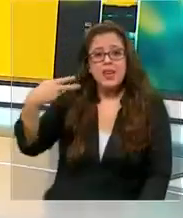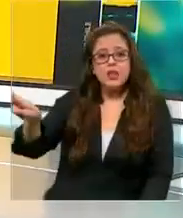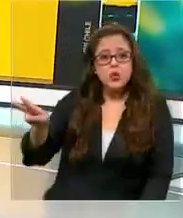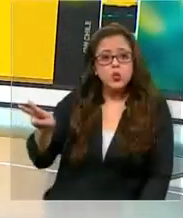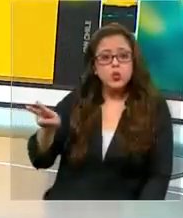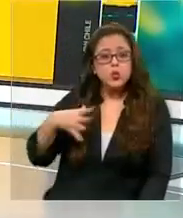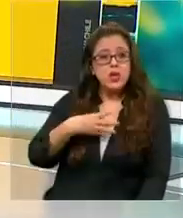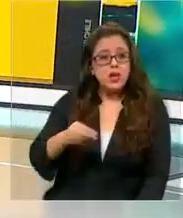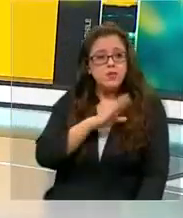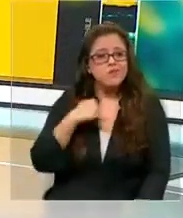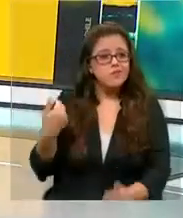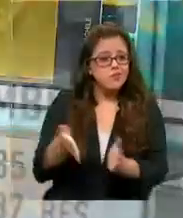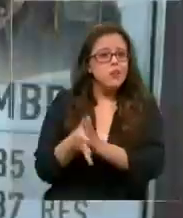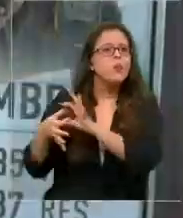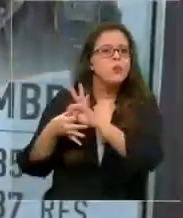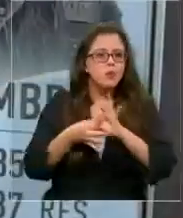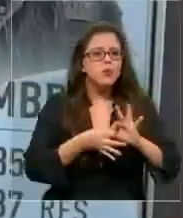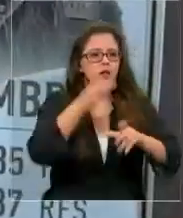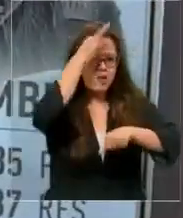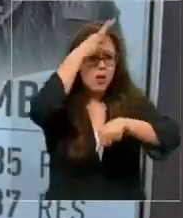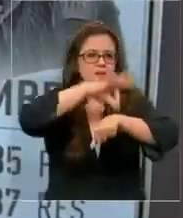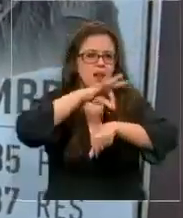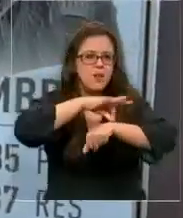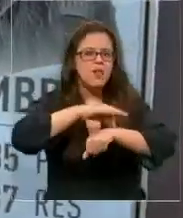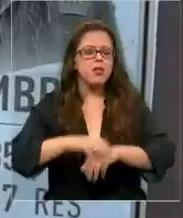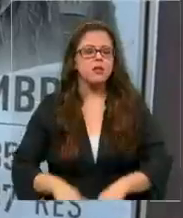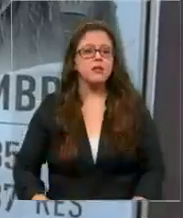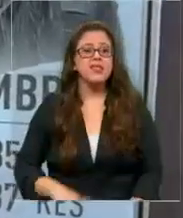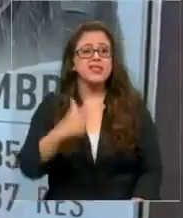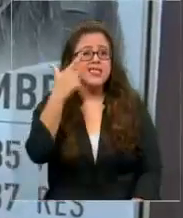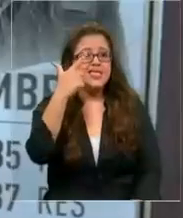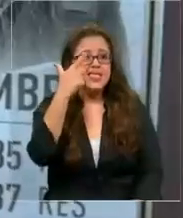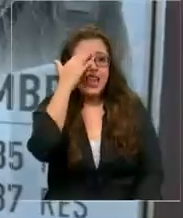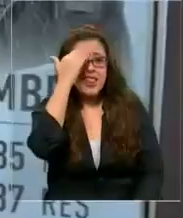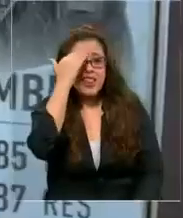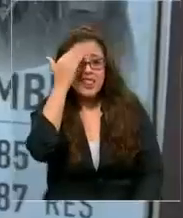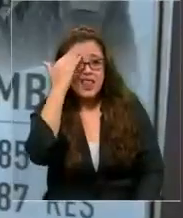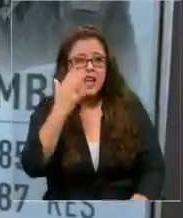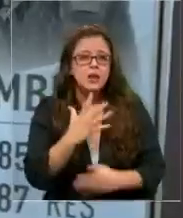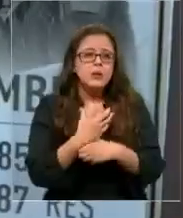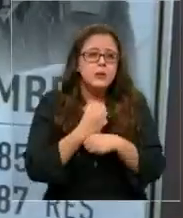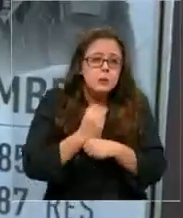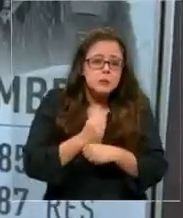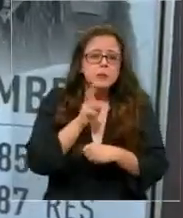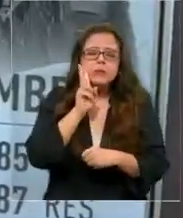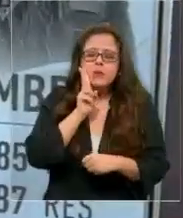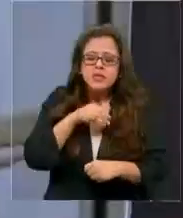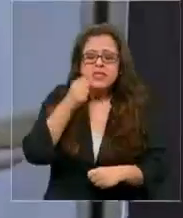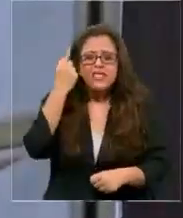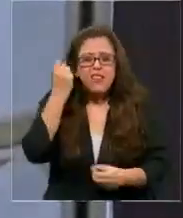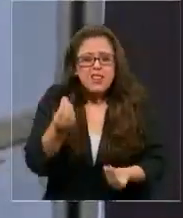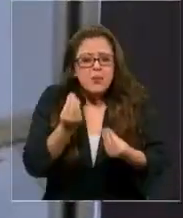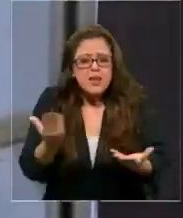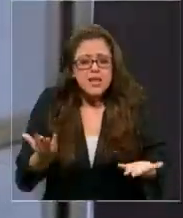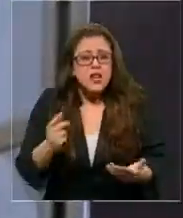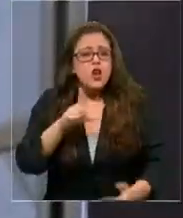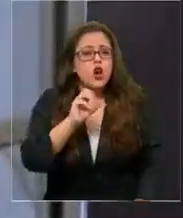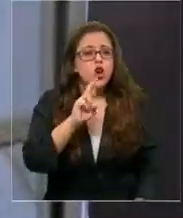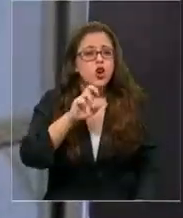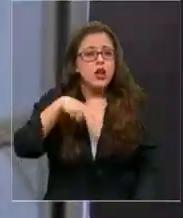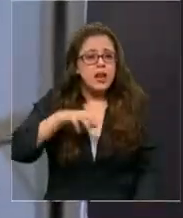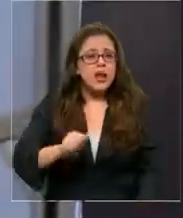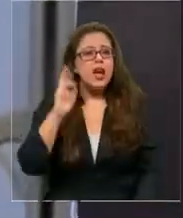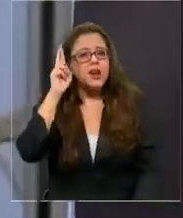falleció por esta enfermedad. En siete días de angustia y sin tener un diagnóstico claro Lorena Navarrete